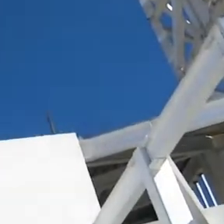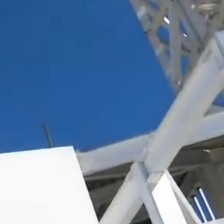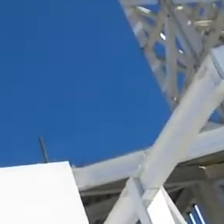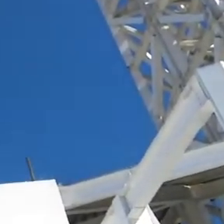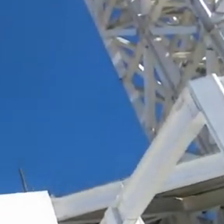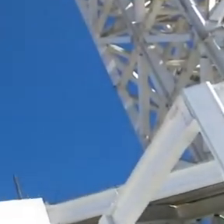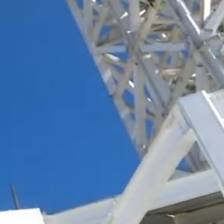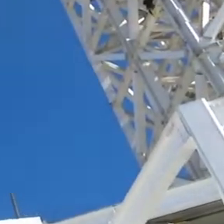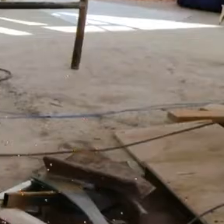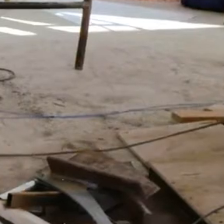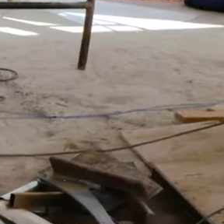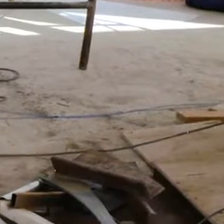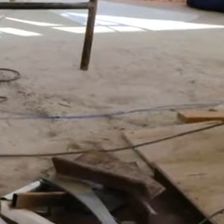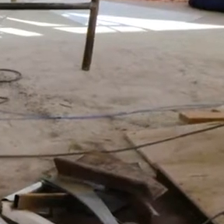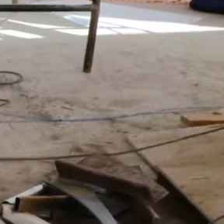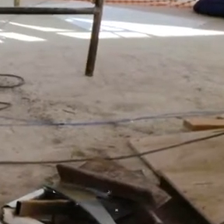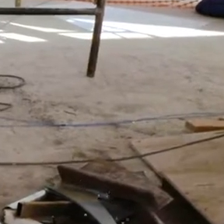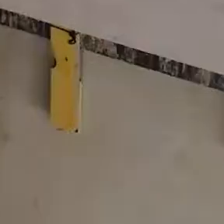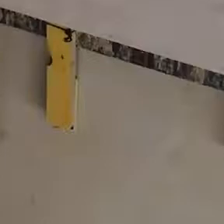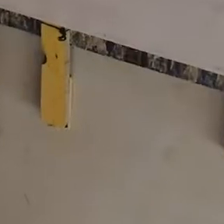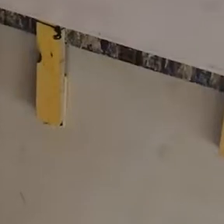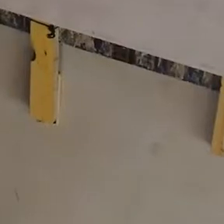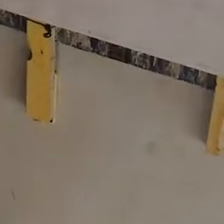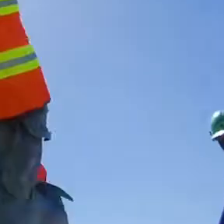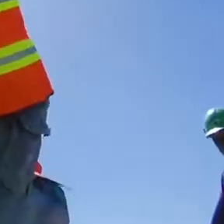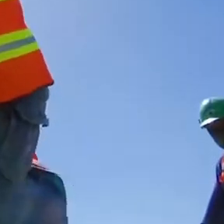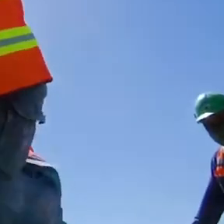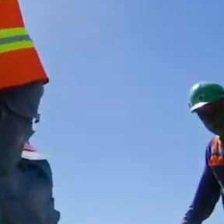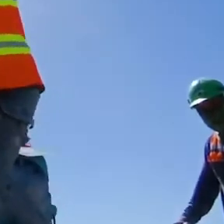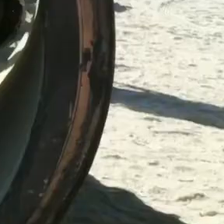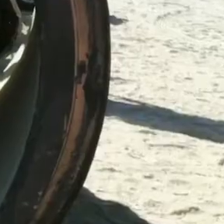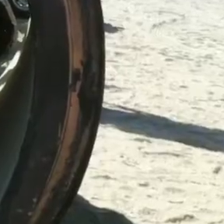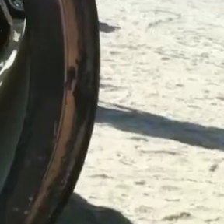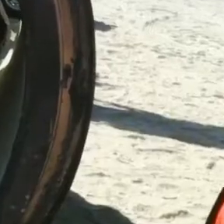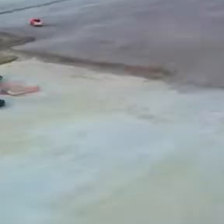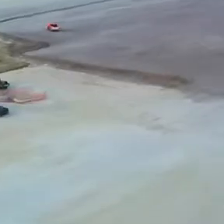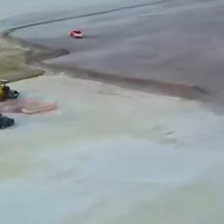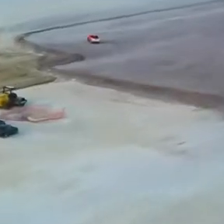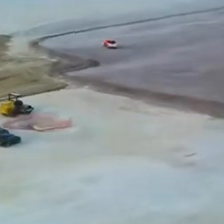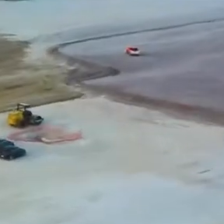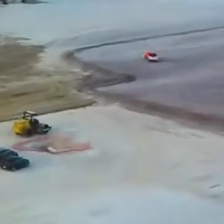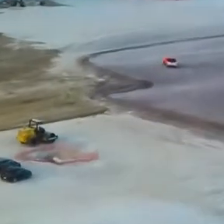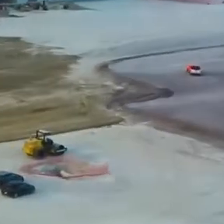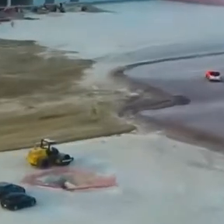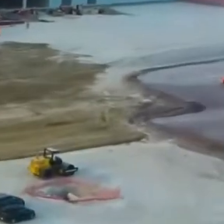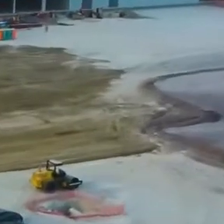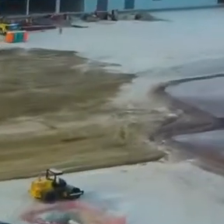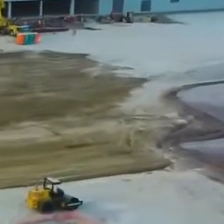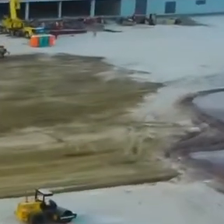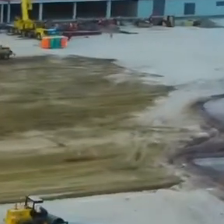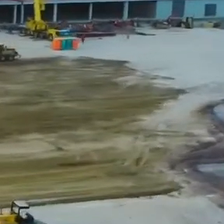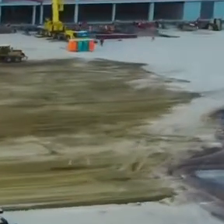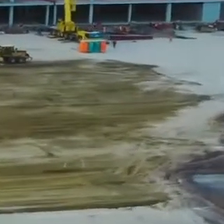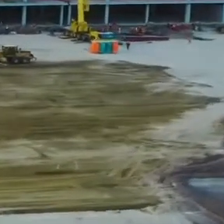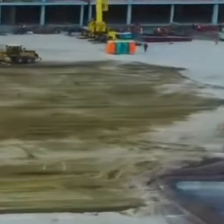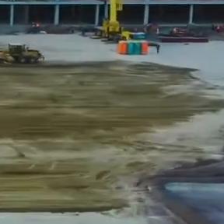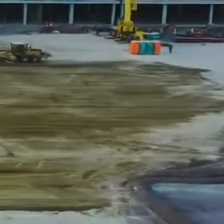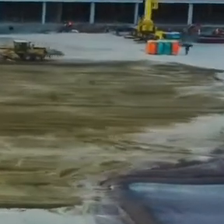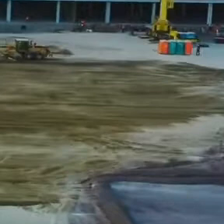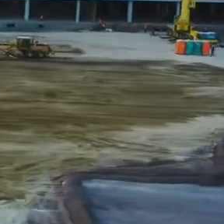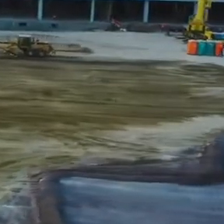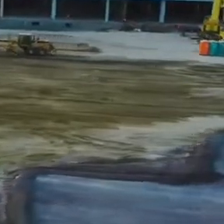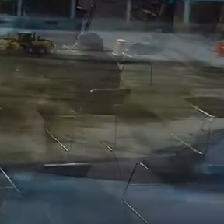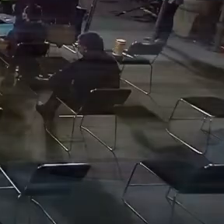A la fecha se han generado 54,950 empleos civiles, faltan 483 días de